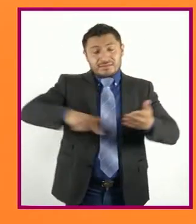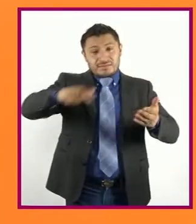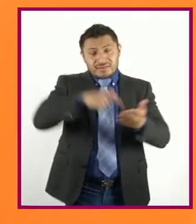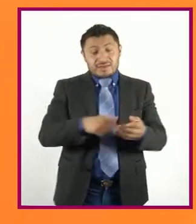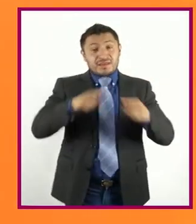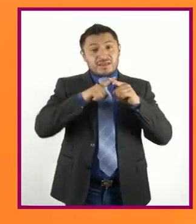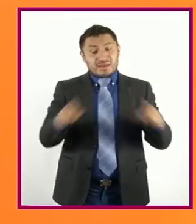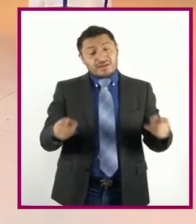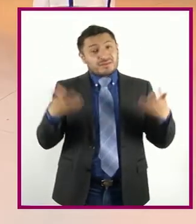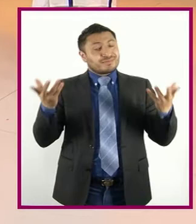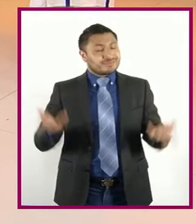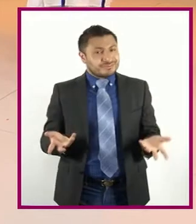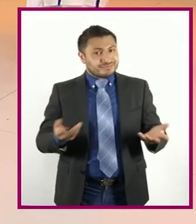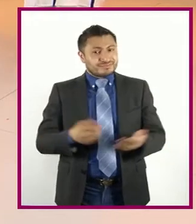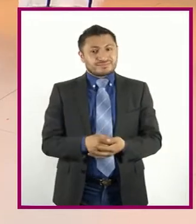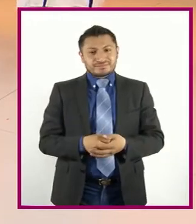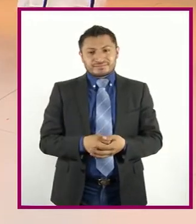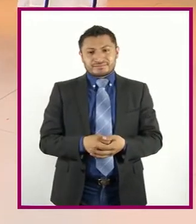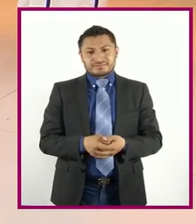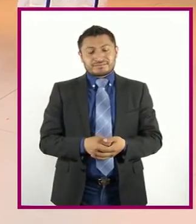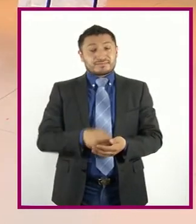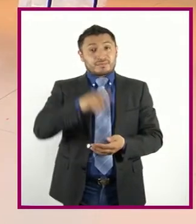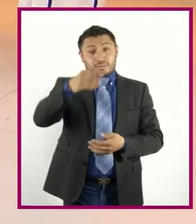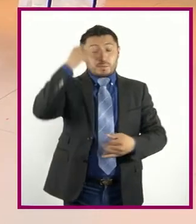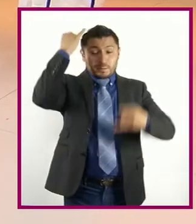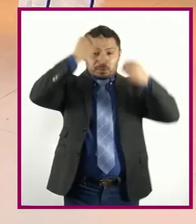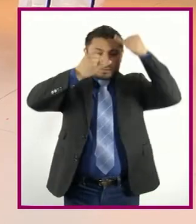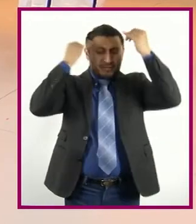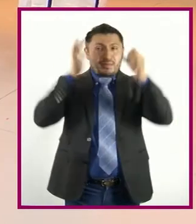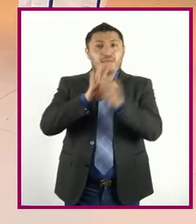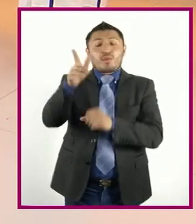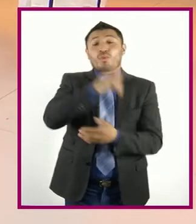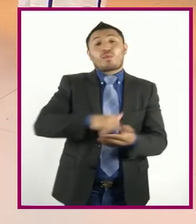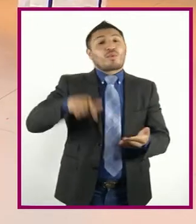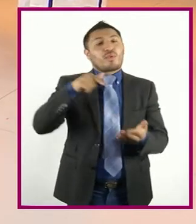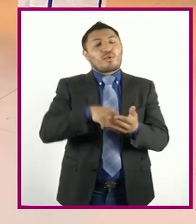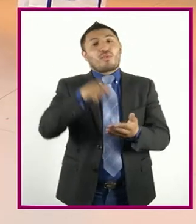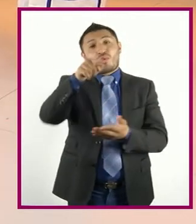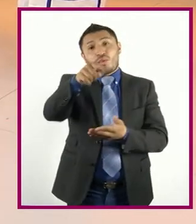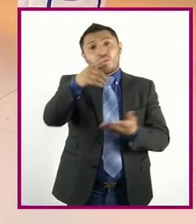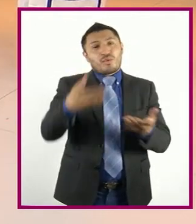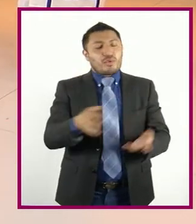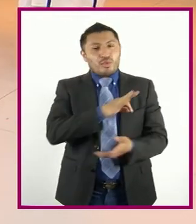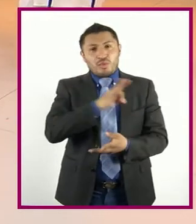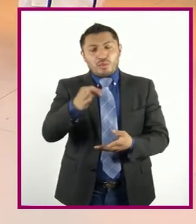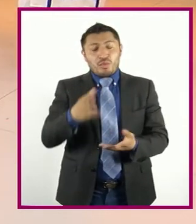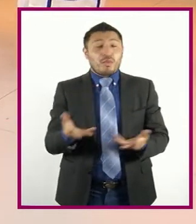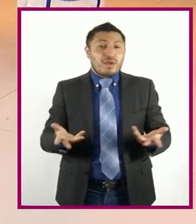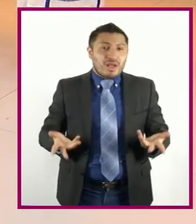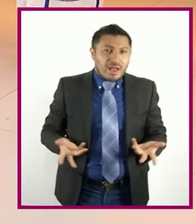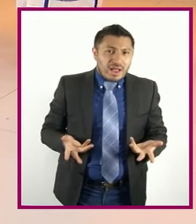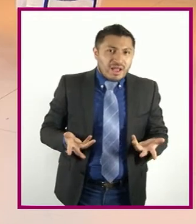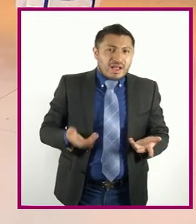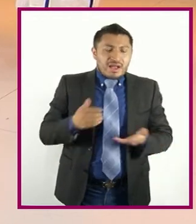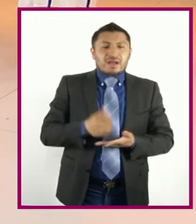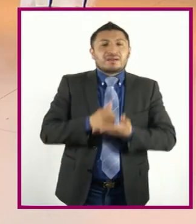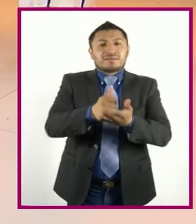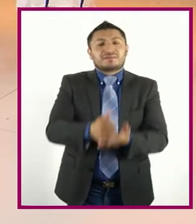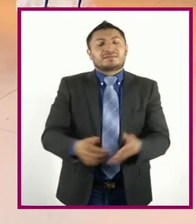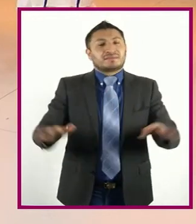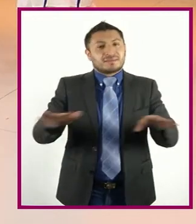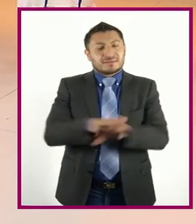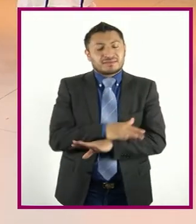Al que pensaron ¿Ya imaginaron Cuál es ese lugar Al que ustedes Pueden dar Otra vida